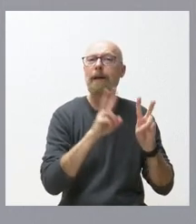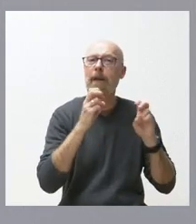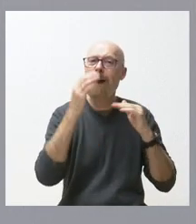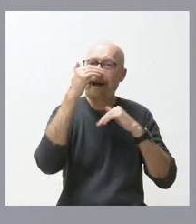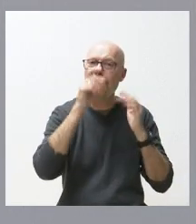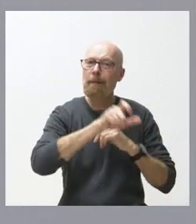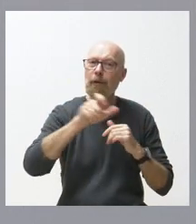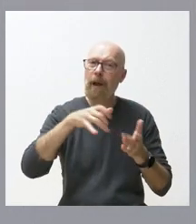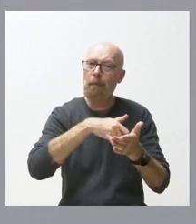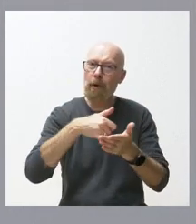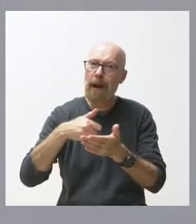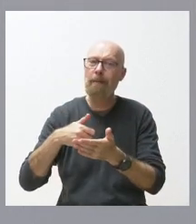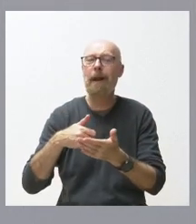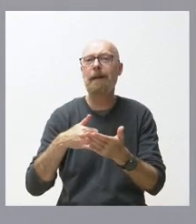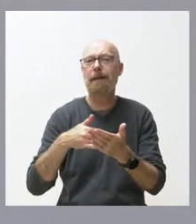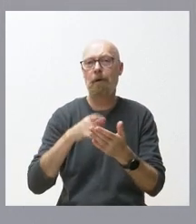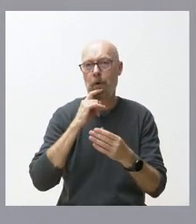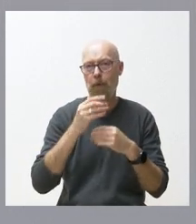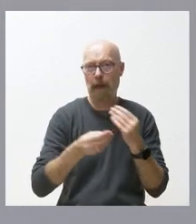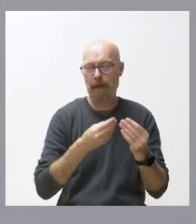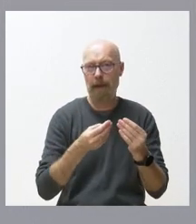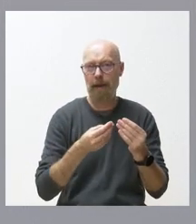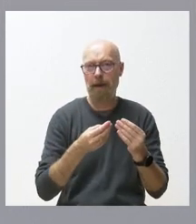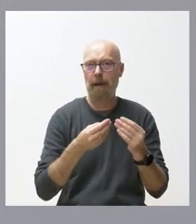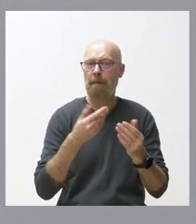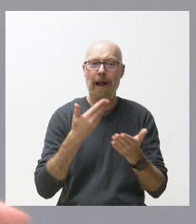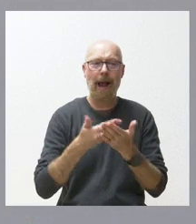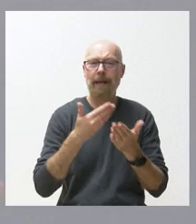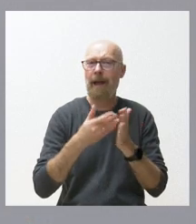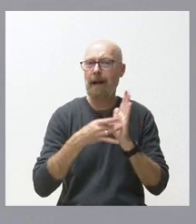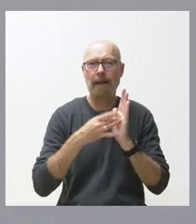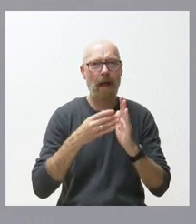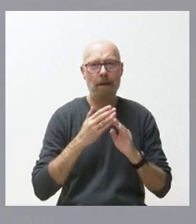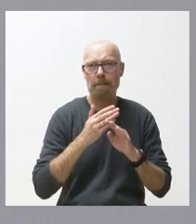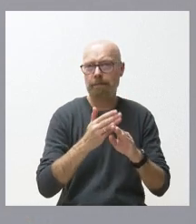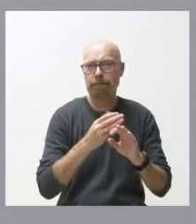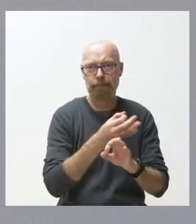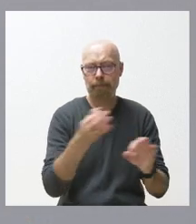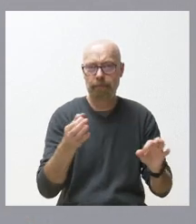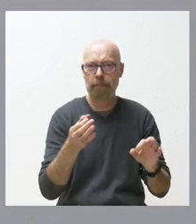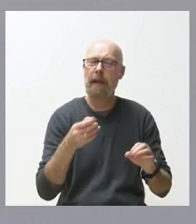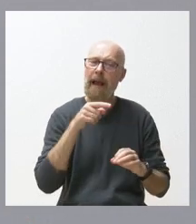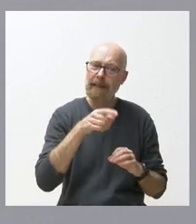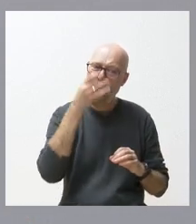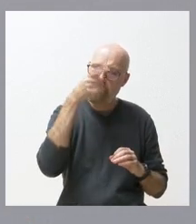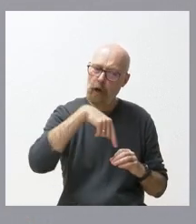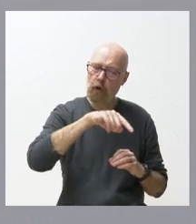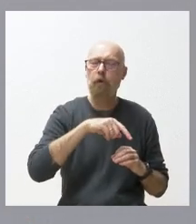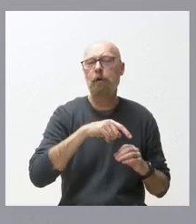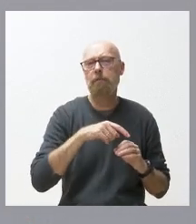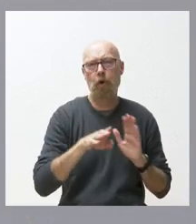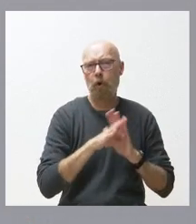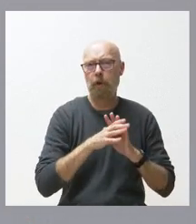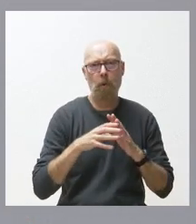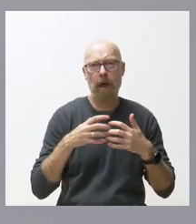vulnerables y que garantice lógicamente una atención de la máxima calidad posible esta es idea que tenemos esto es que vamos a seguir defendiendo desde la junta de